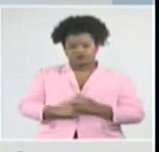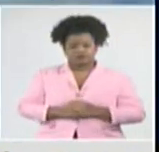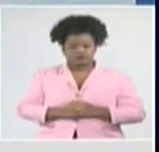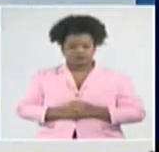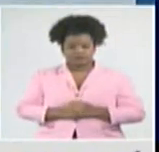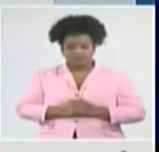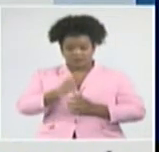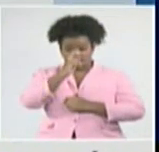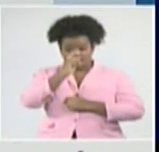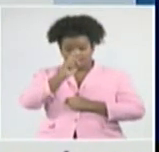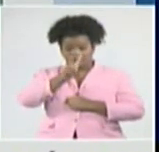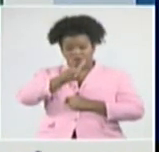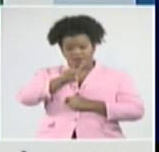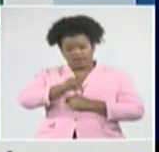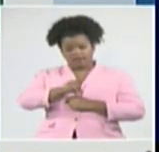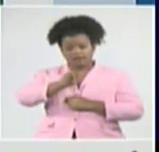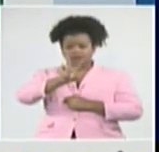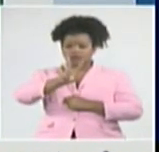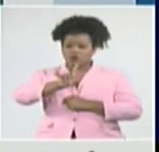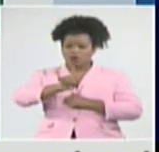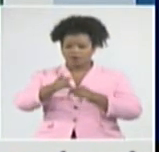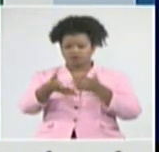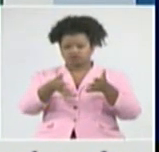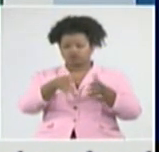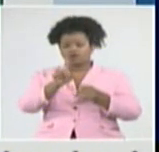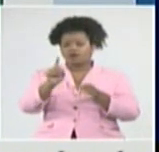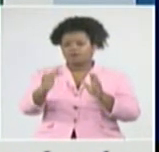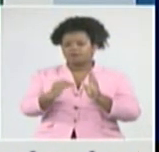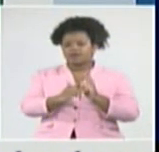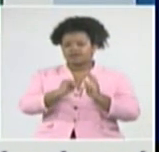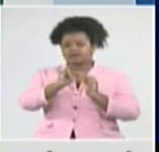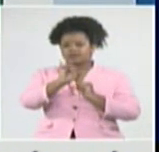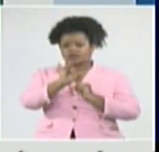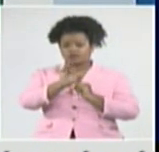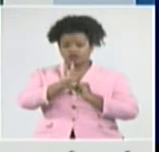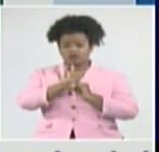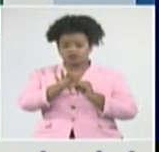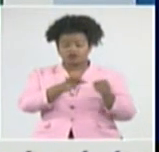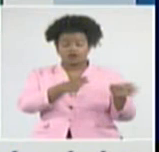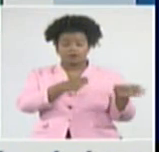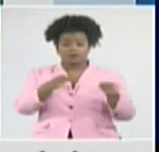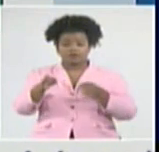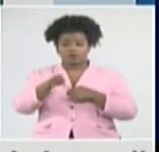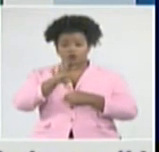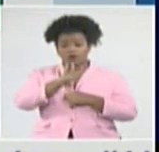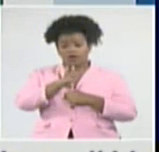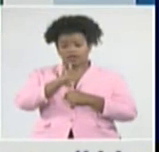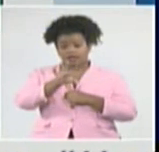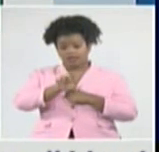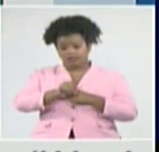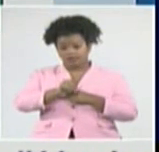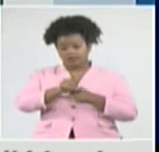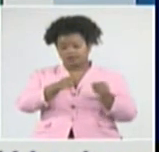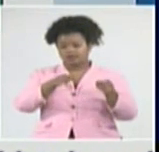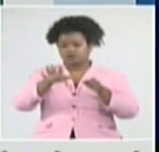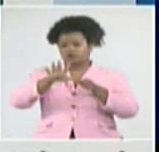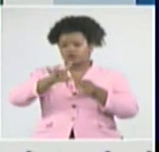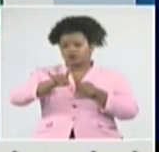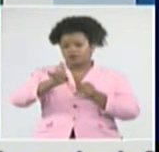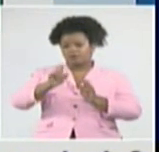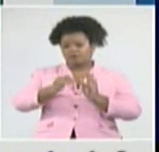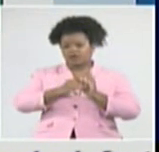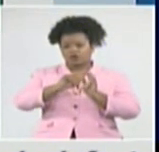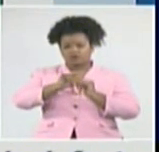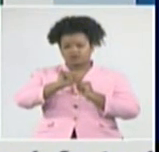a 39, 1,678, de 40 a 59, 1,963, y el grupo de